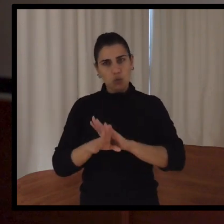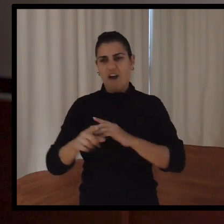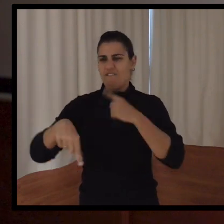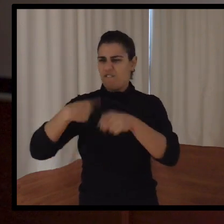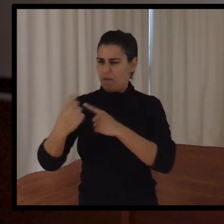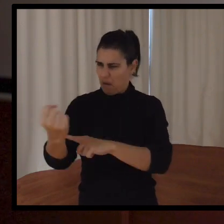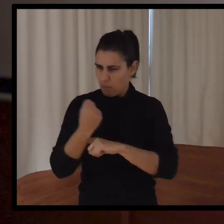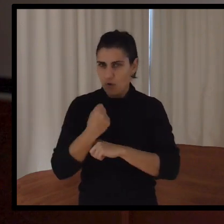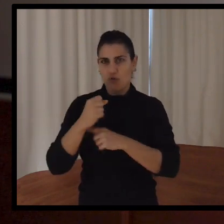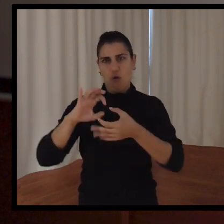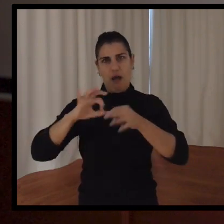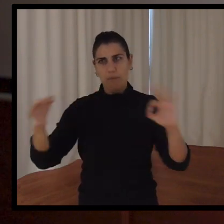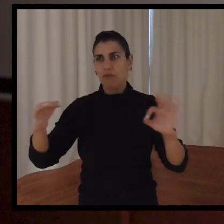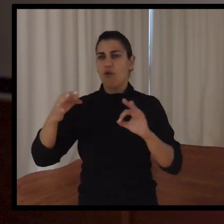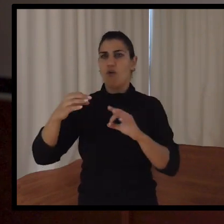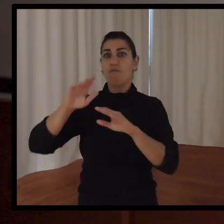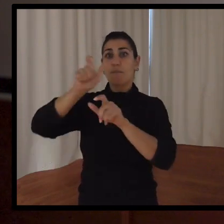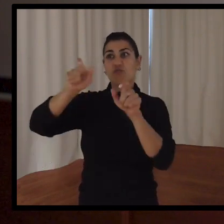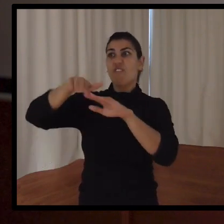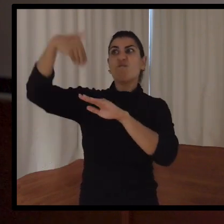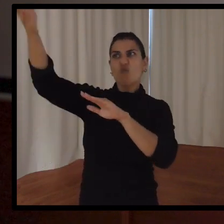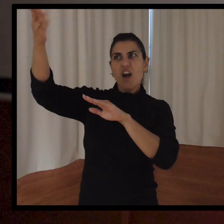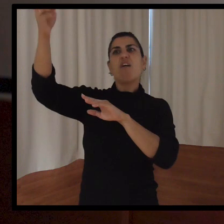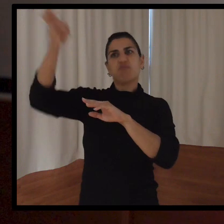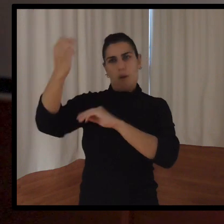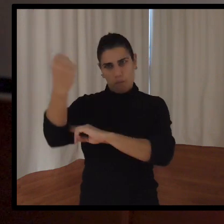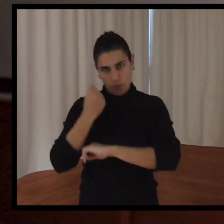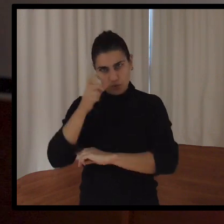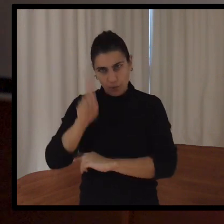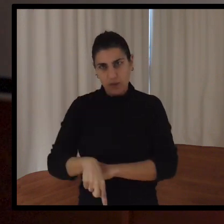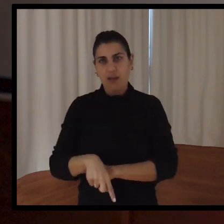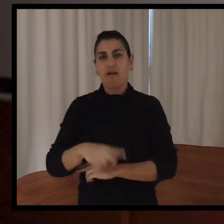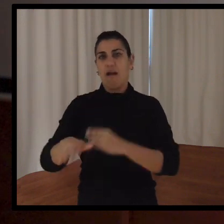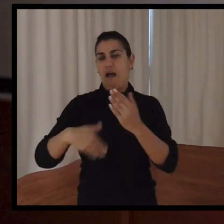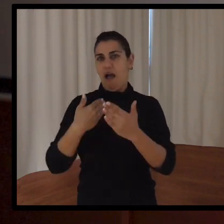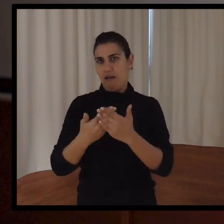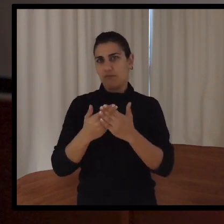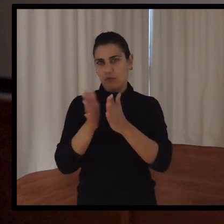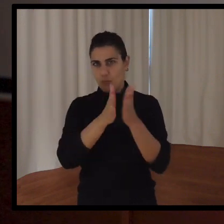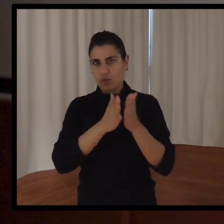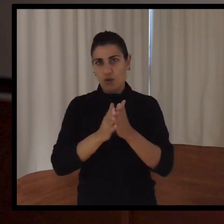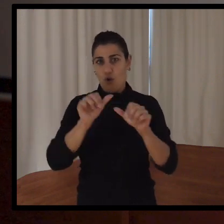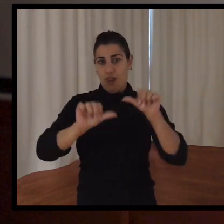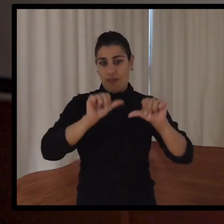familia, nuestras amistades, gente de fuera también que nos apoyan. Incluso mis propios compañeros de la Liga Genuin, que tengo un grupo de WhatsApp